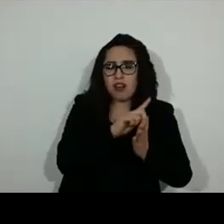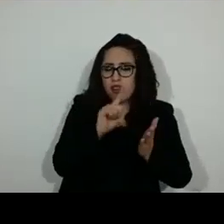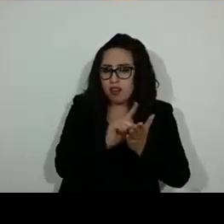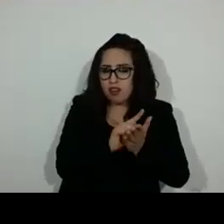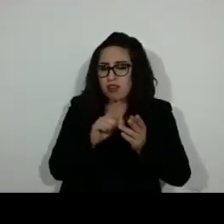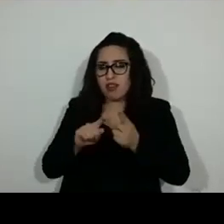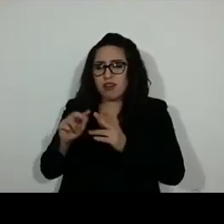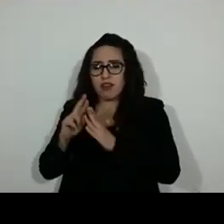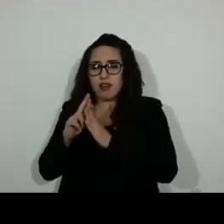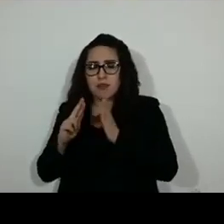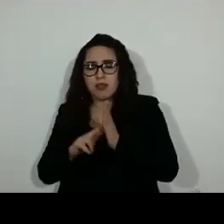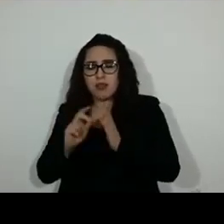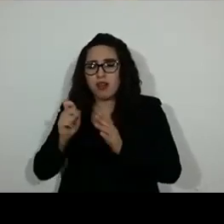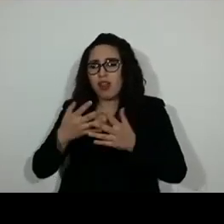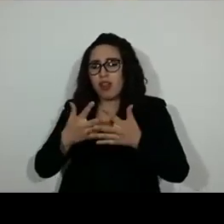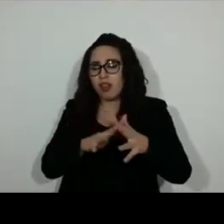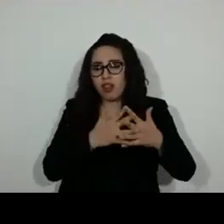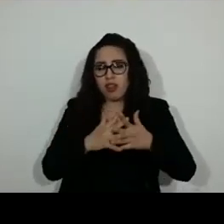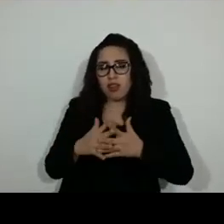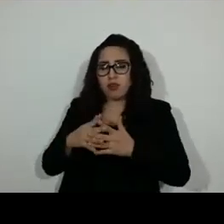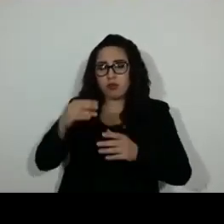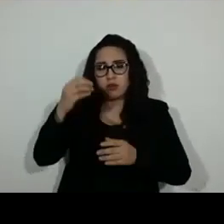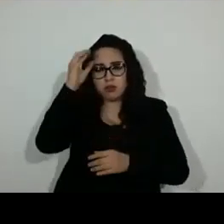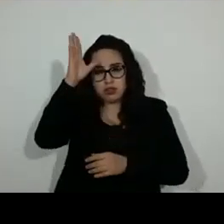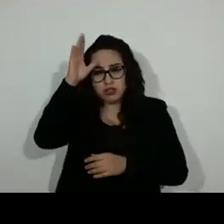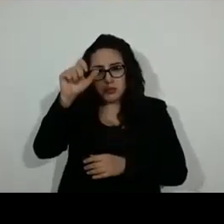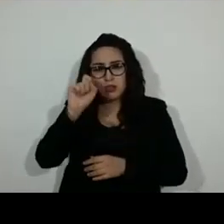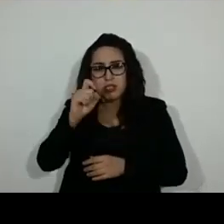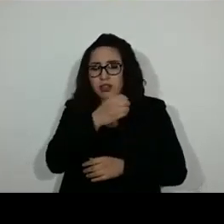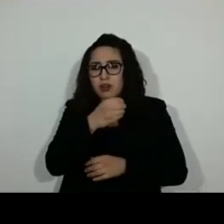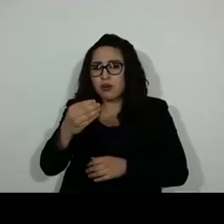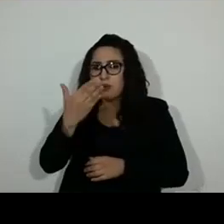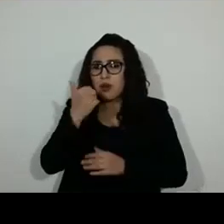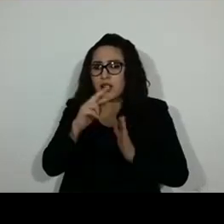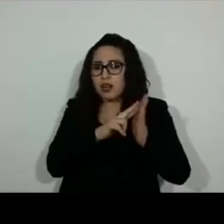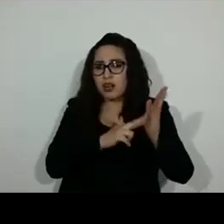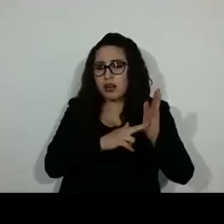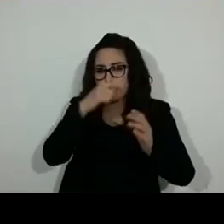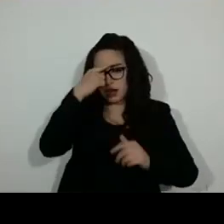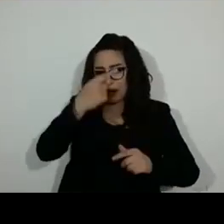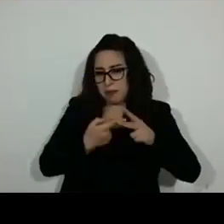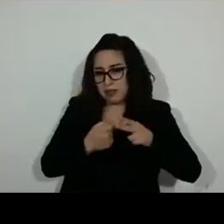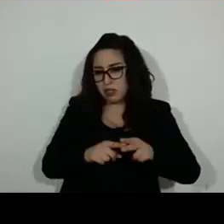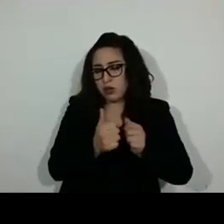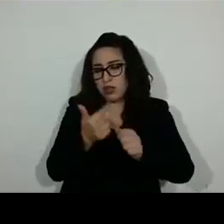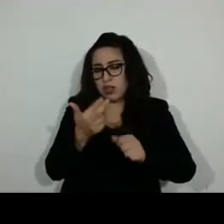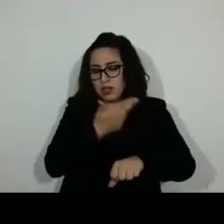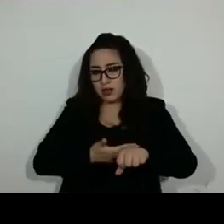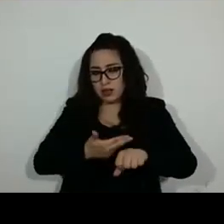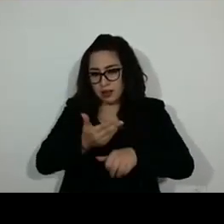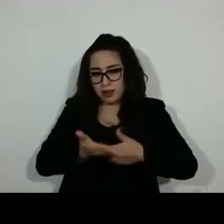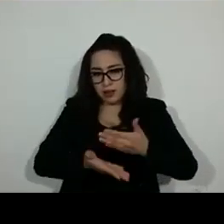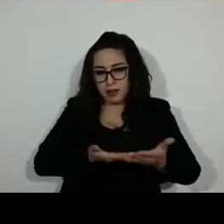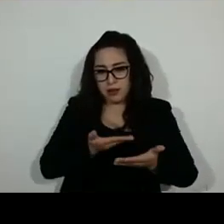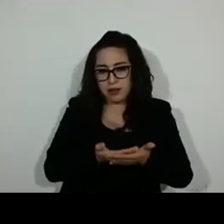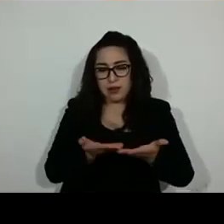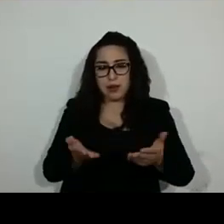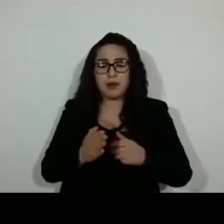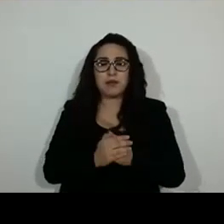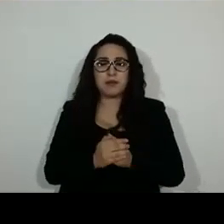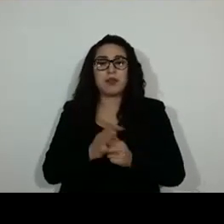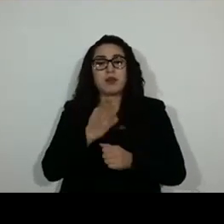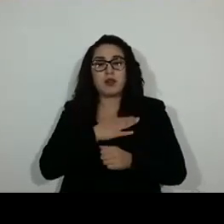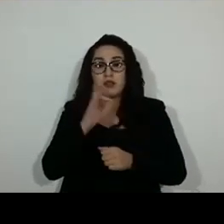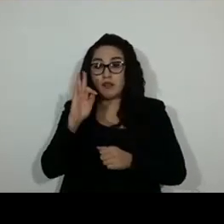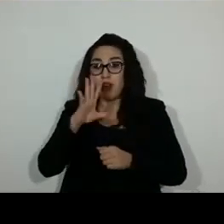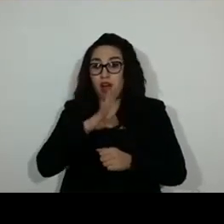contener un dictamen, que en sí constituyen sus elementos de validez. De forma que, la regulación imprecisa sobre